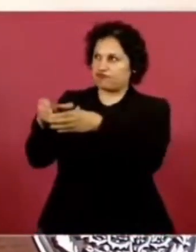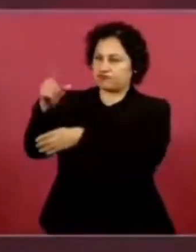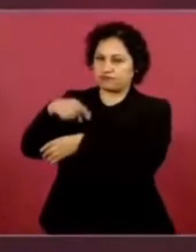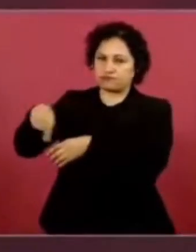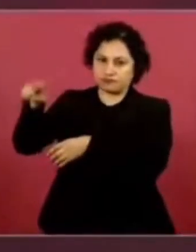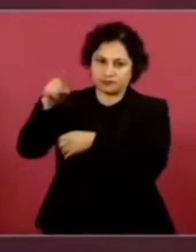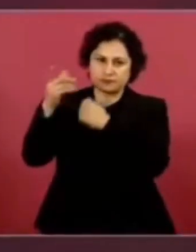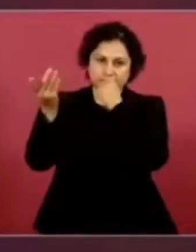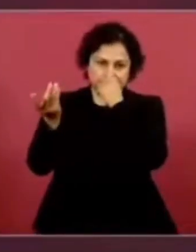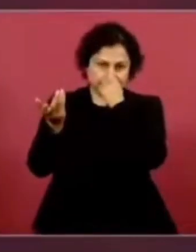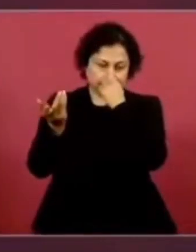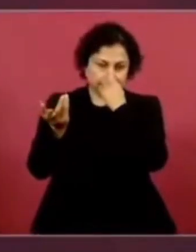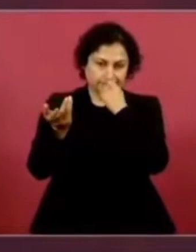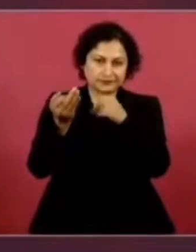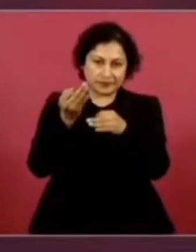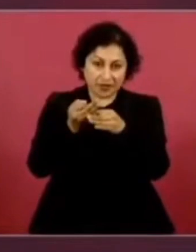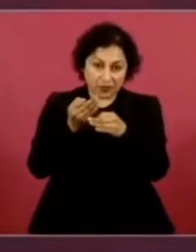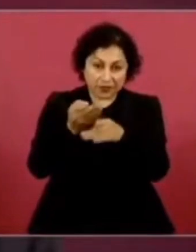y está muy bien,